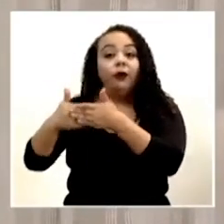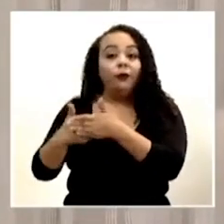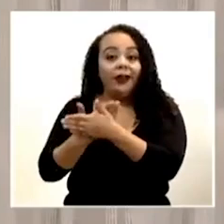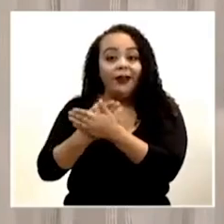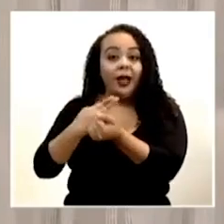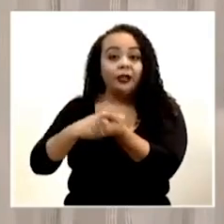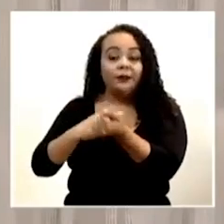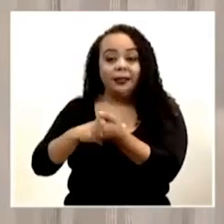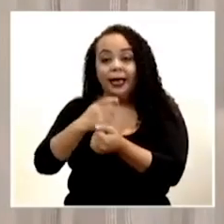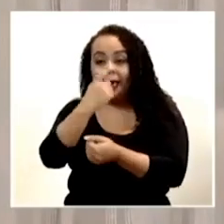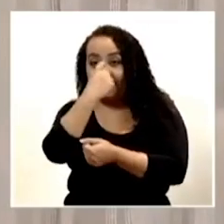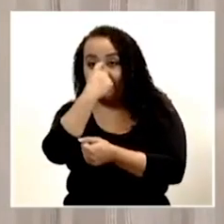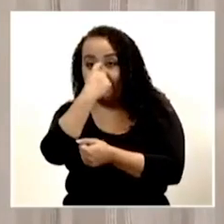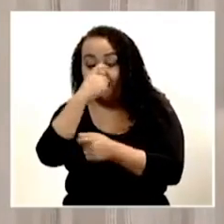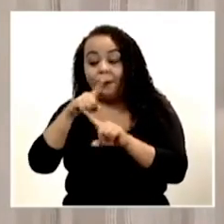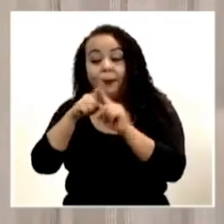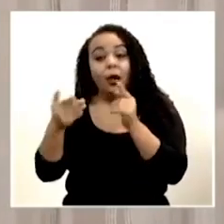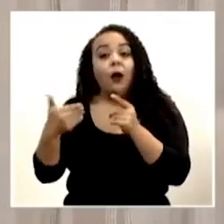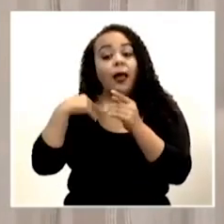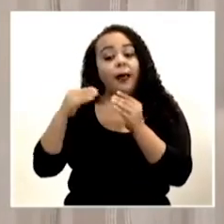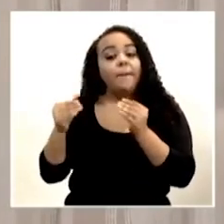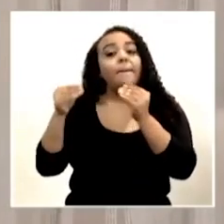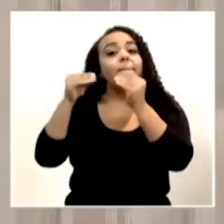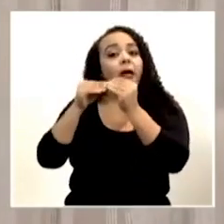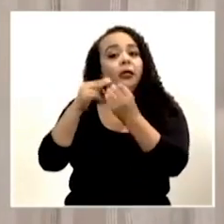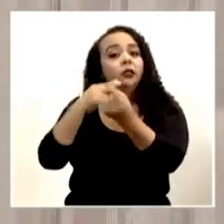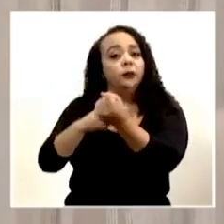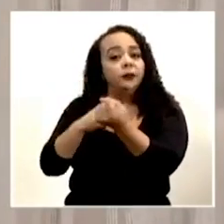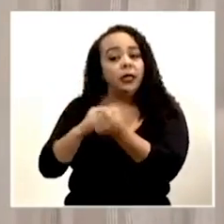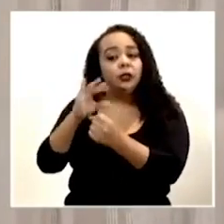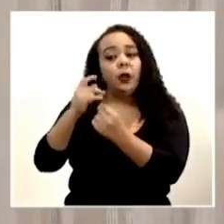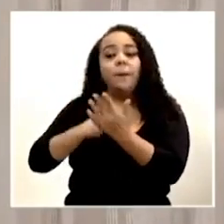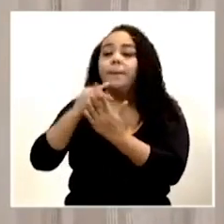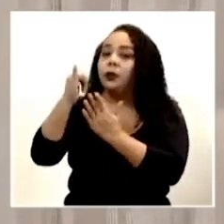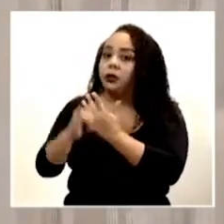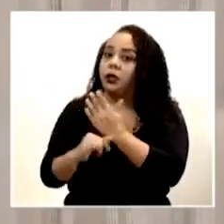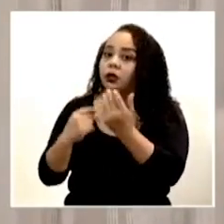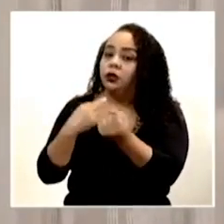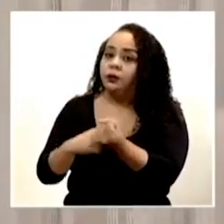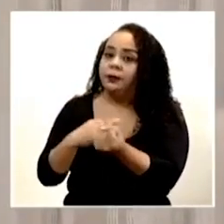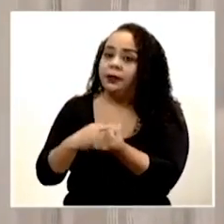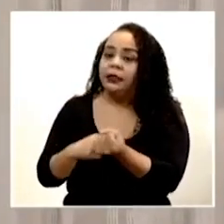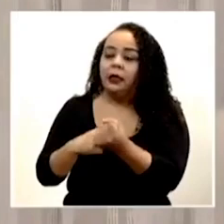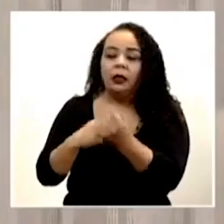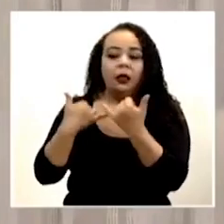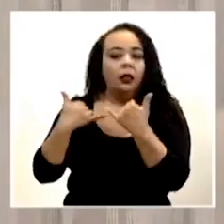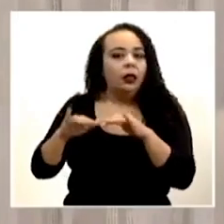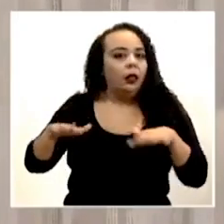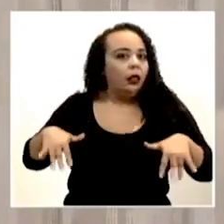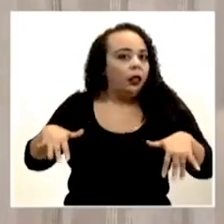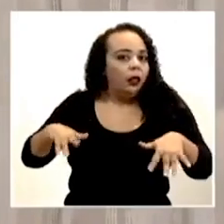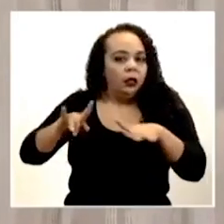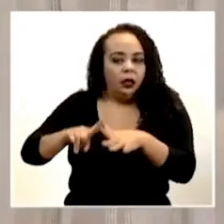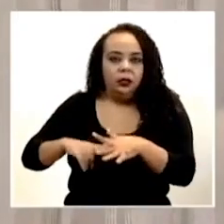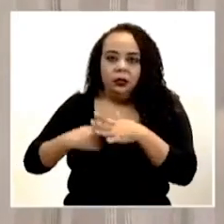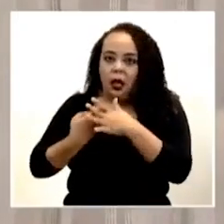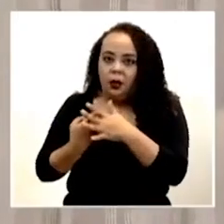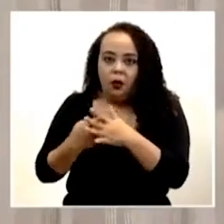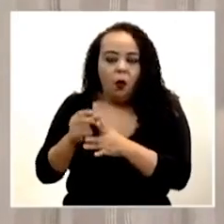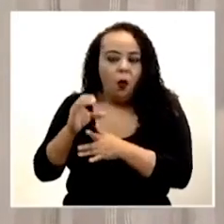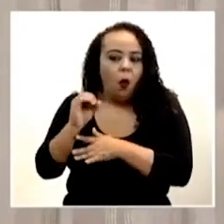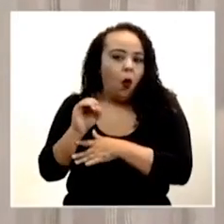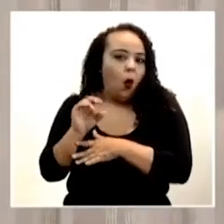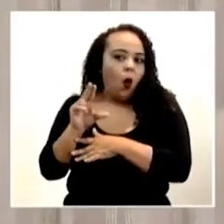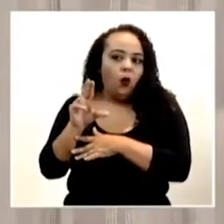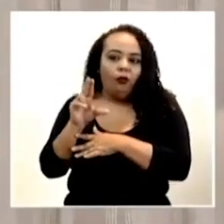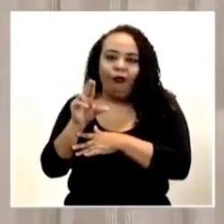Calderón Guardia. Pero hay más hospitales o proyectos hospitalarios que todavía no han iniciado o ni siquiera han